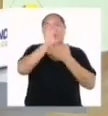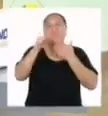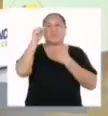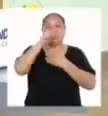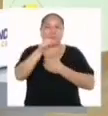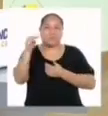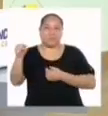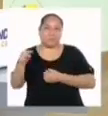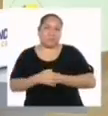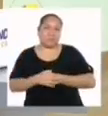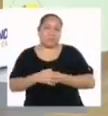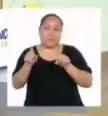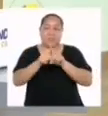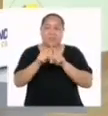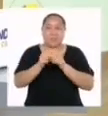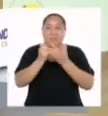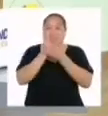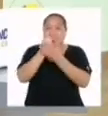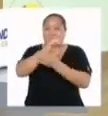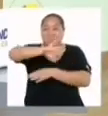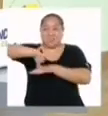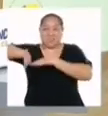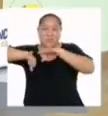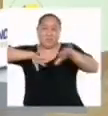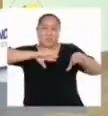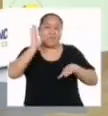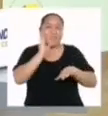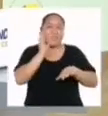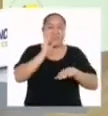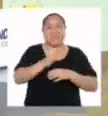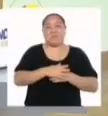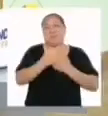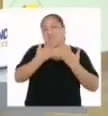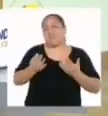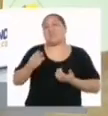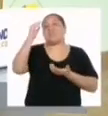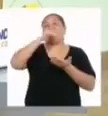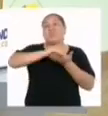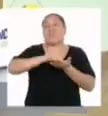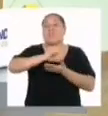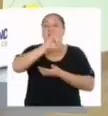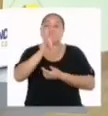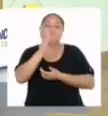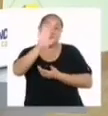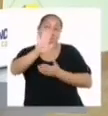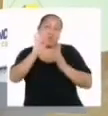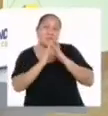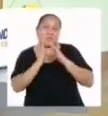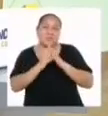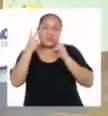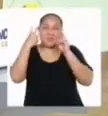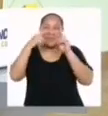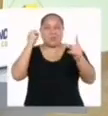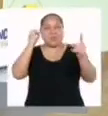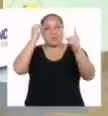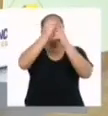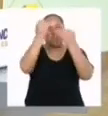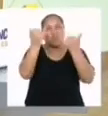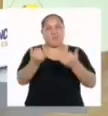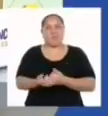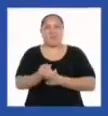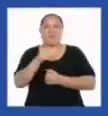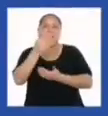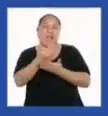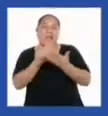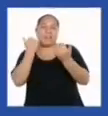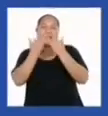De paso que ayudan a separar la basura de los objetos reutilizables en sus casas. Vamos a ver el reto de hoy antes de terminar